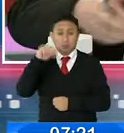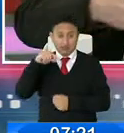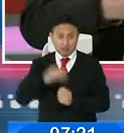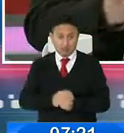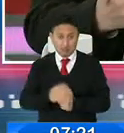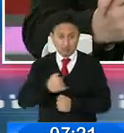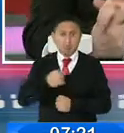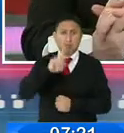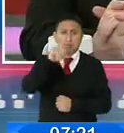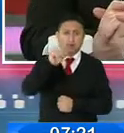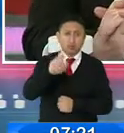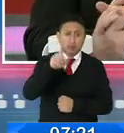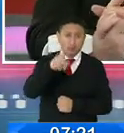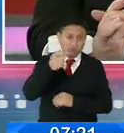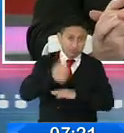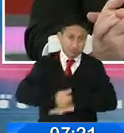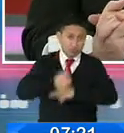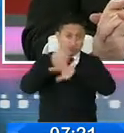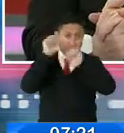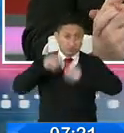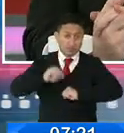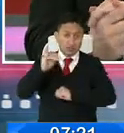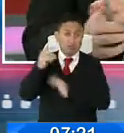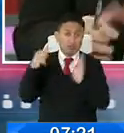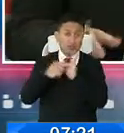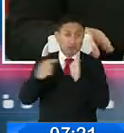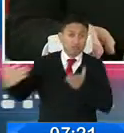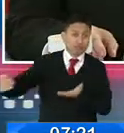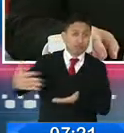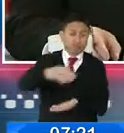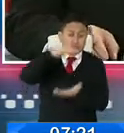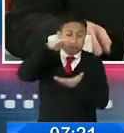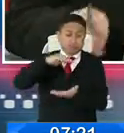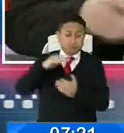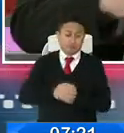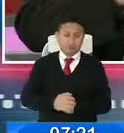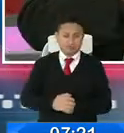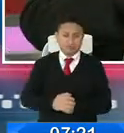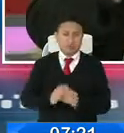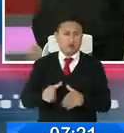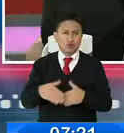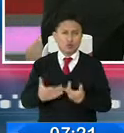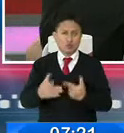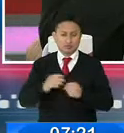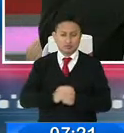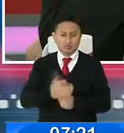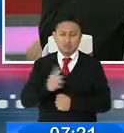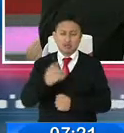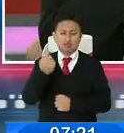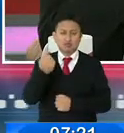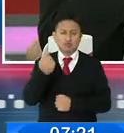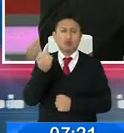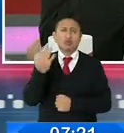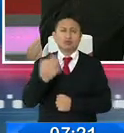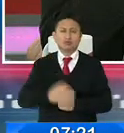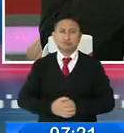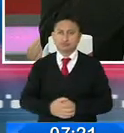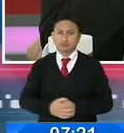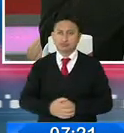preguntarle a usted como máxima representante de la recaudación del país ¿Qué alcances tiene esto y cuánto se prevé recaudar?